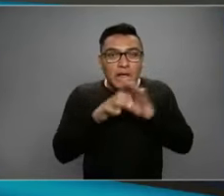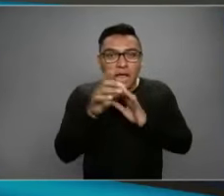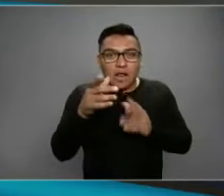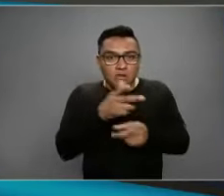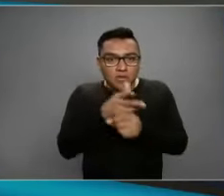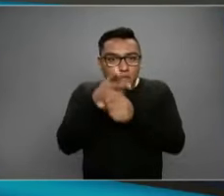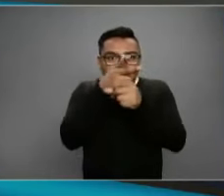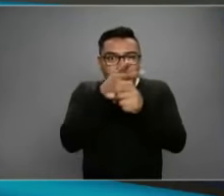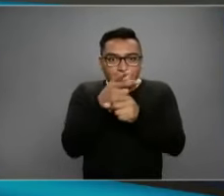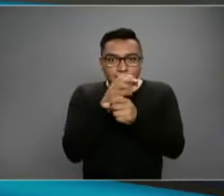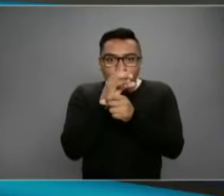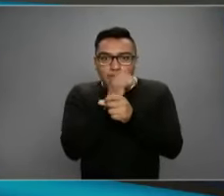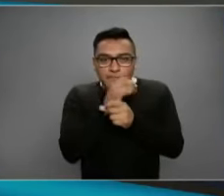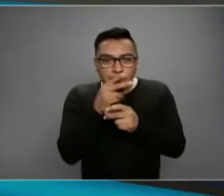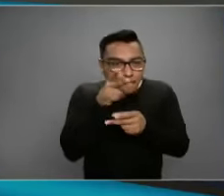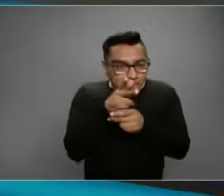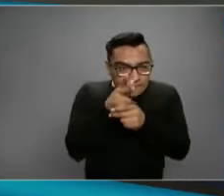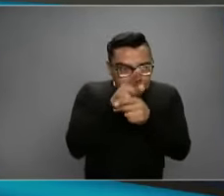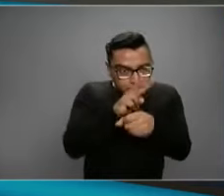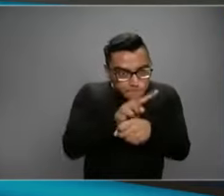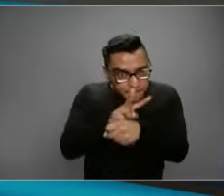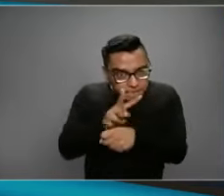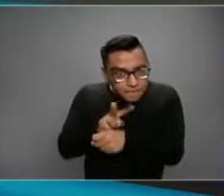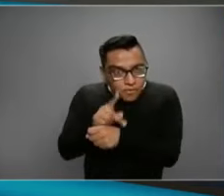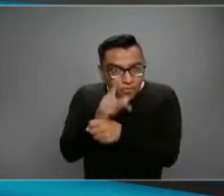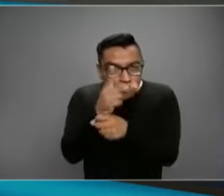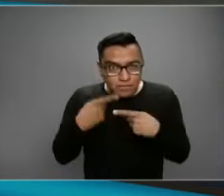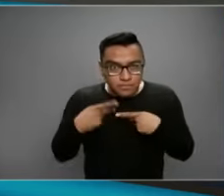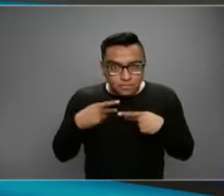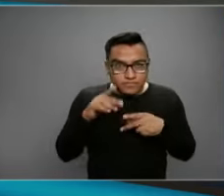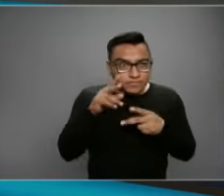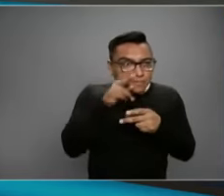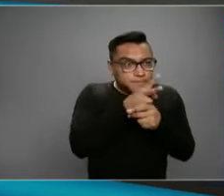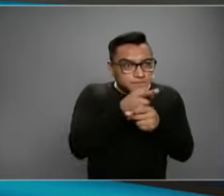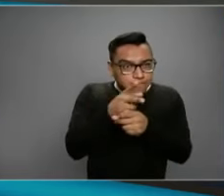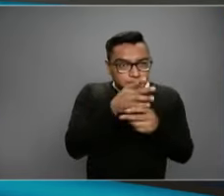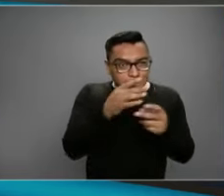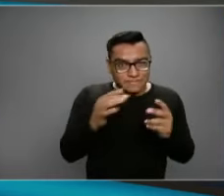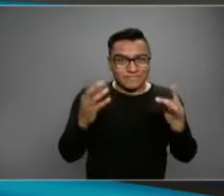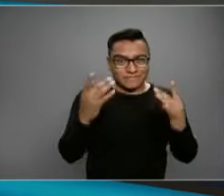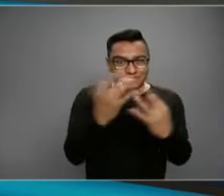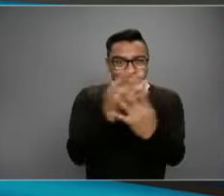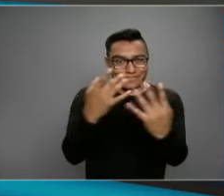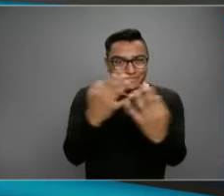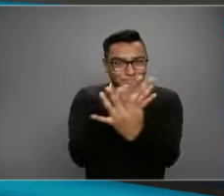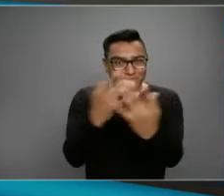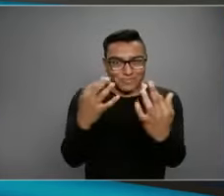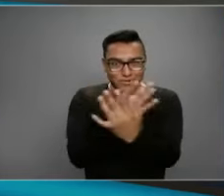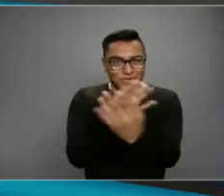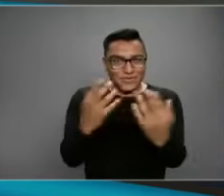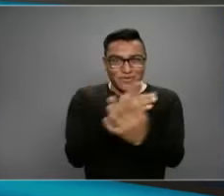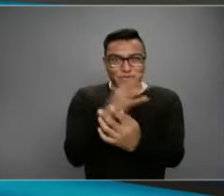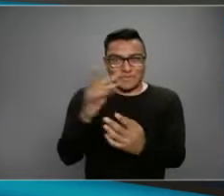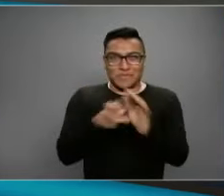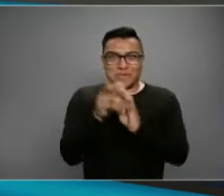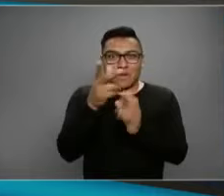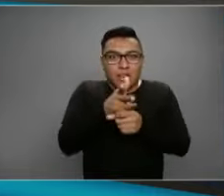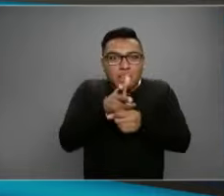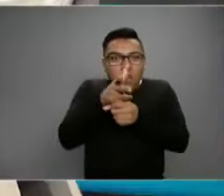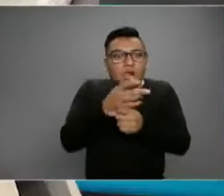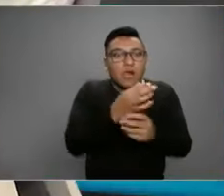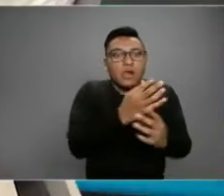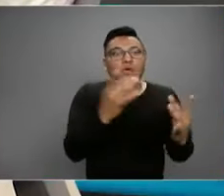térmicas, en donde una sola persona puede estar evaluando a un número importante de personas que vayan pasando frente a la cámara.